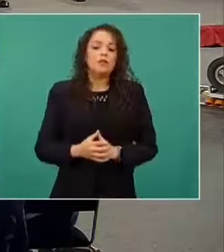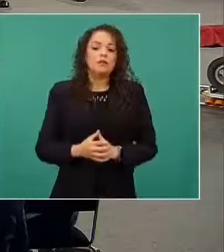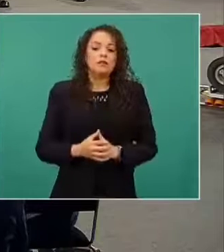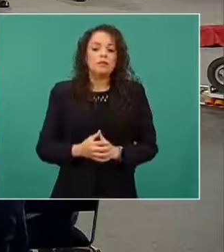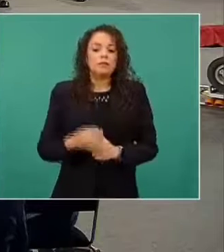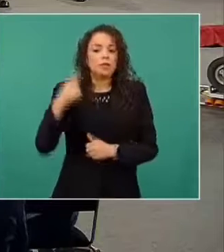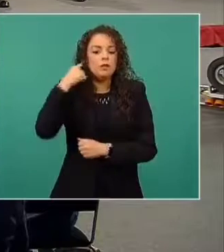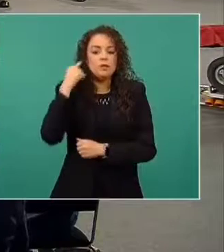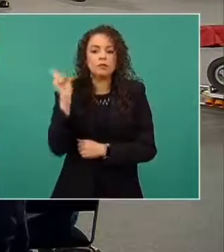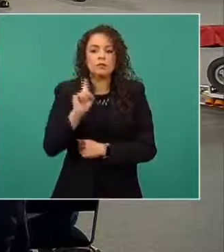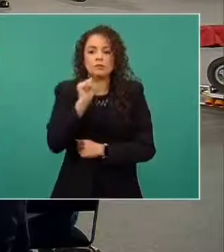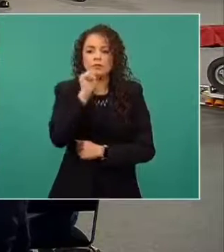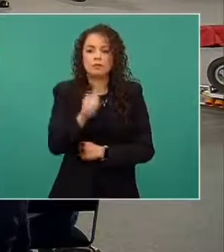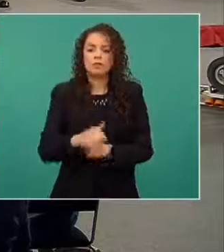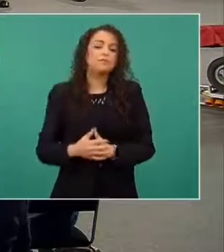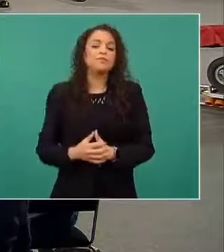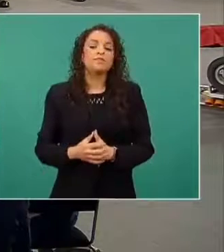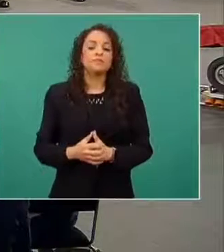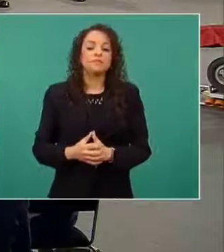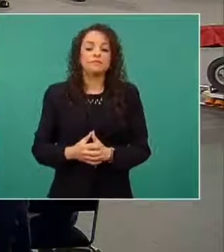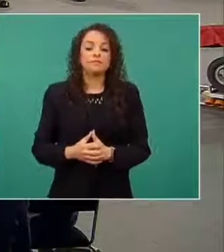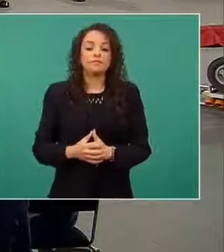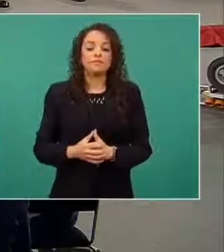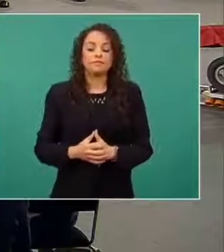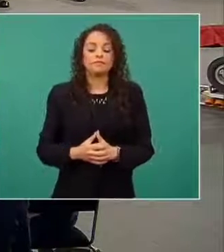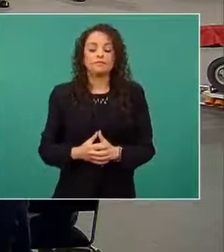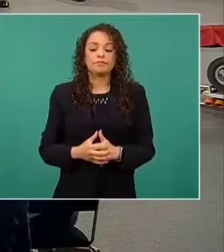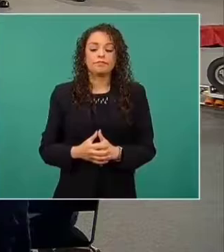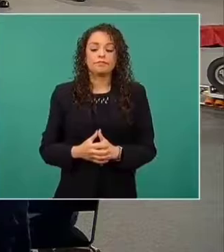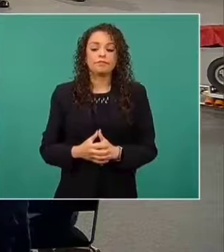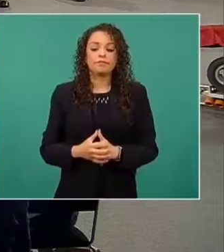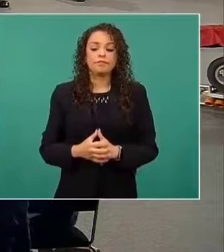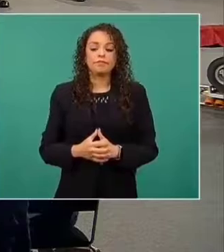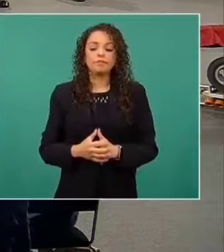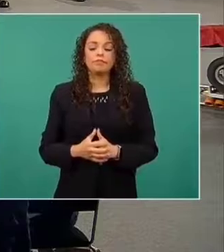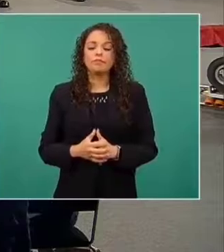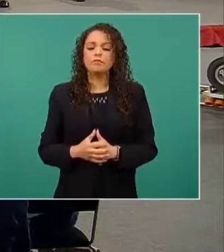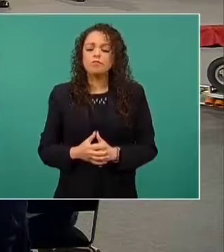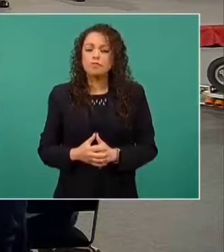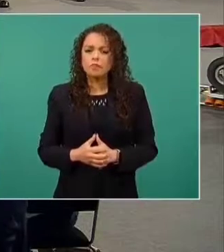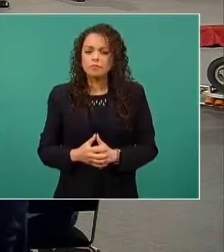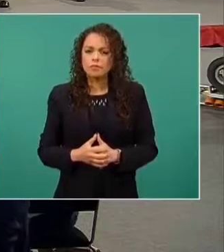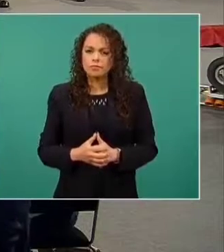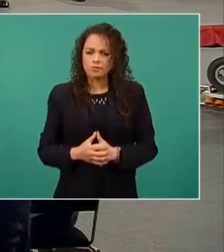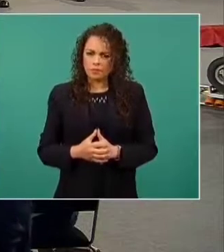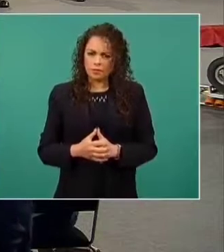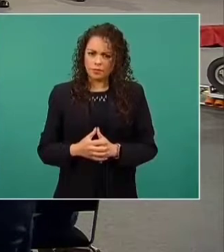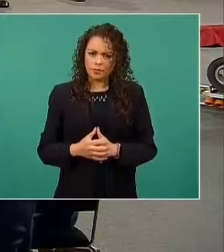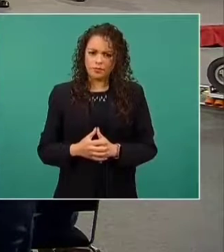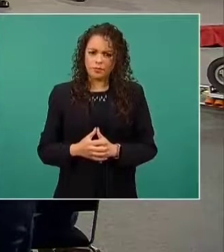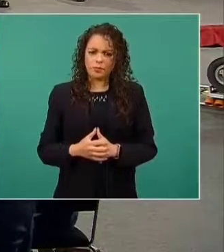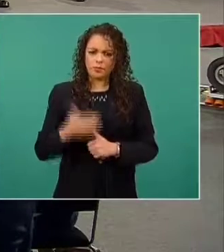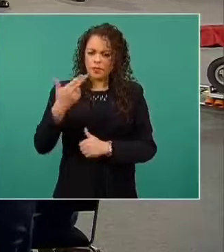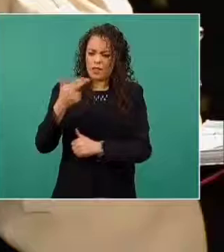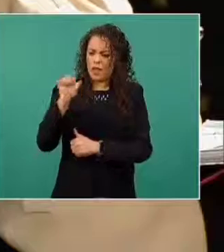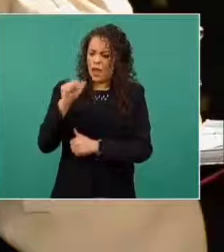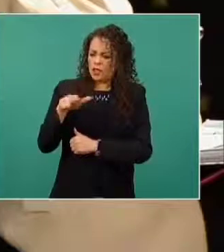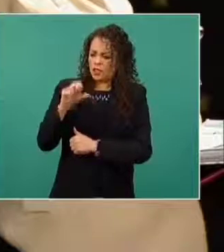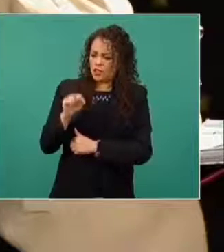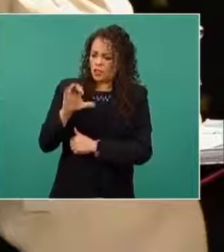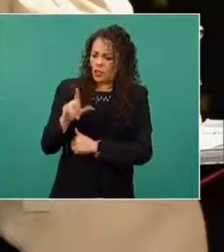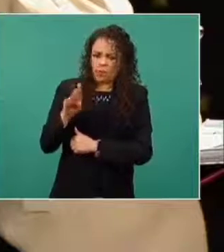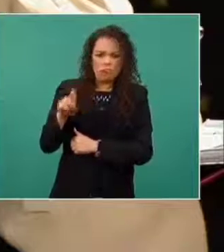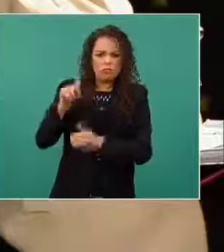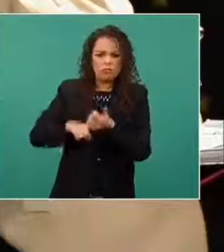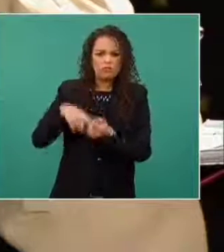Sí, o sea, no fue una recomendación, sino fue como que se mostró a favor. Hans Kluck, que es de la